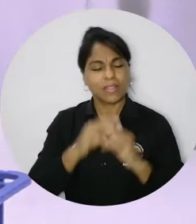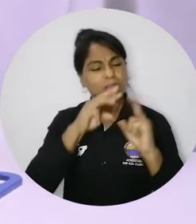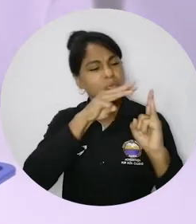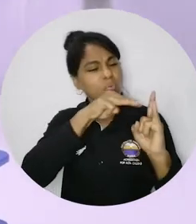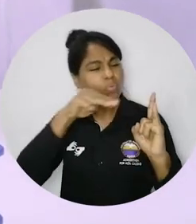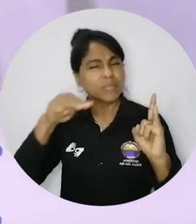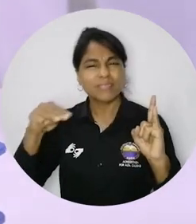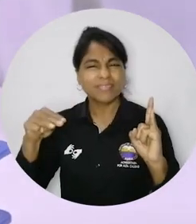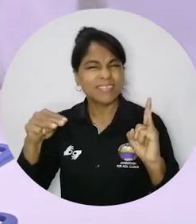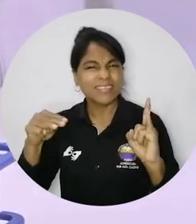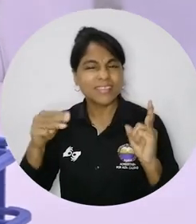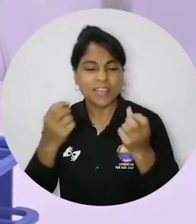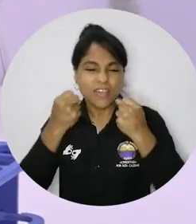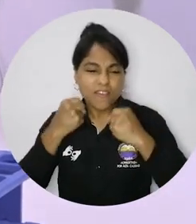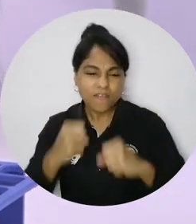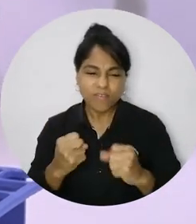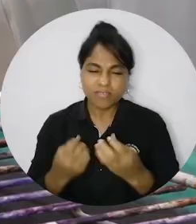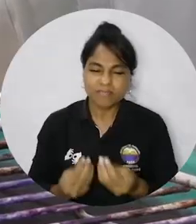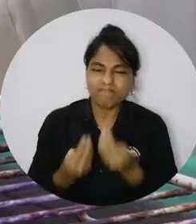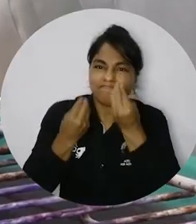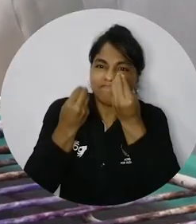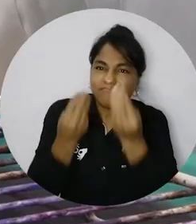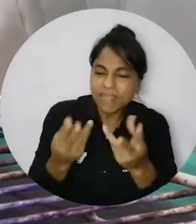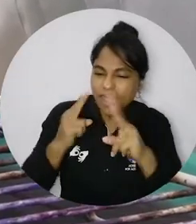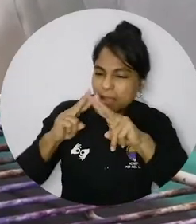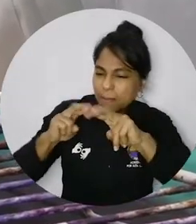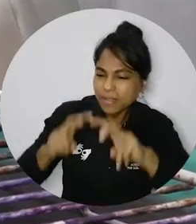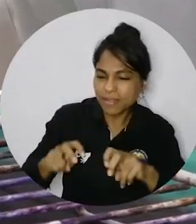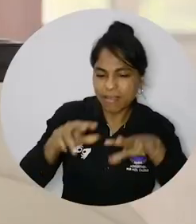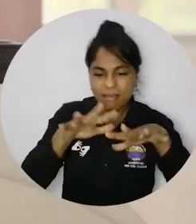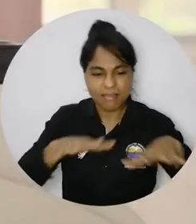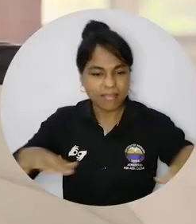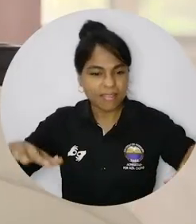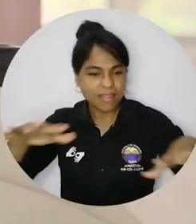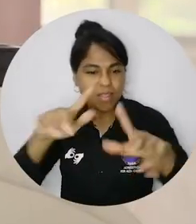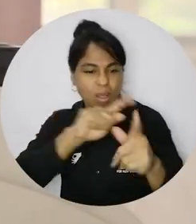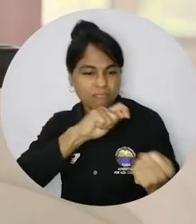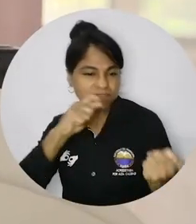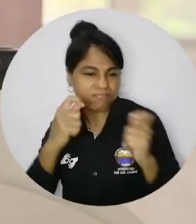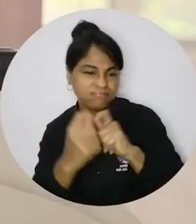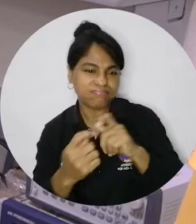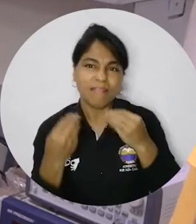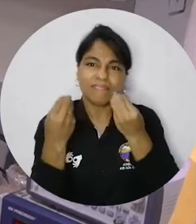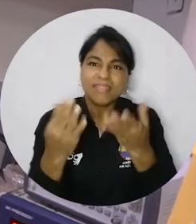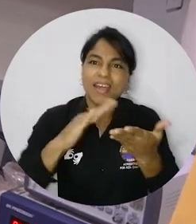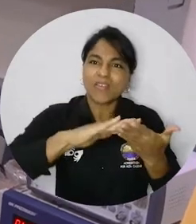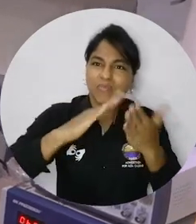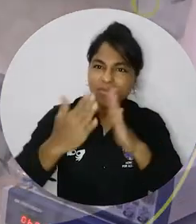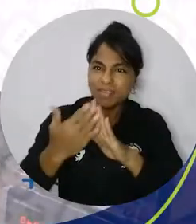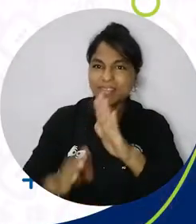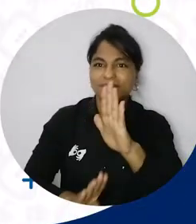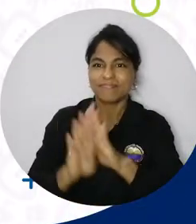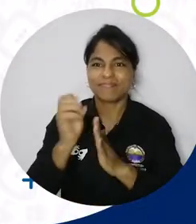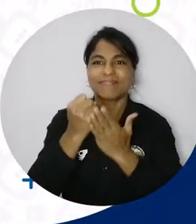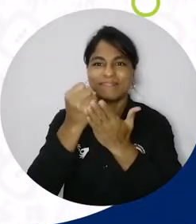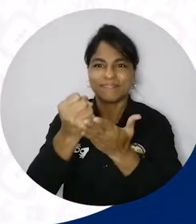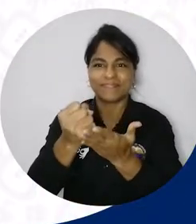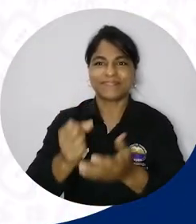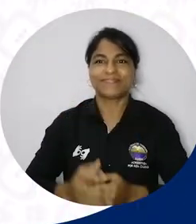busca consolidar y aportar con investigación a la transformación del territorio y beneficio de las comunidades.